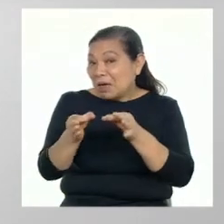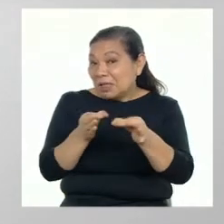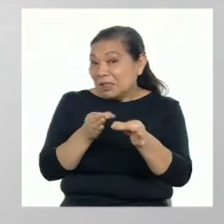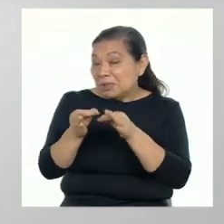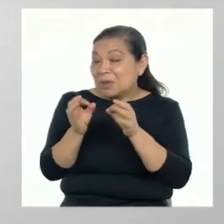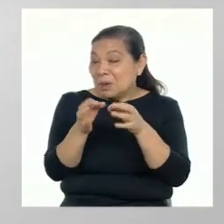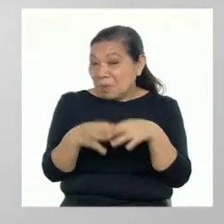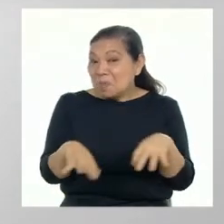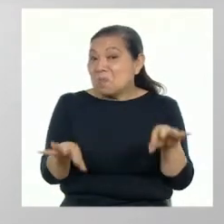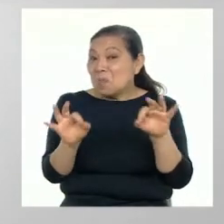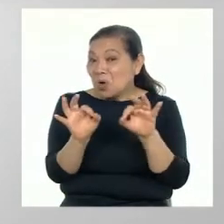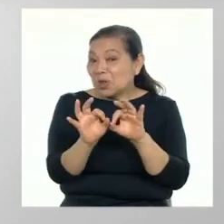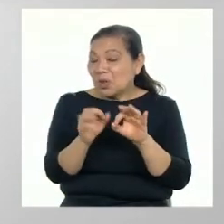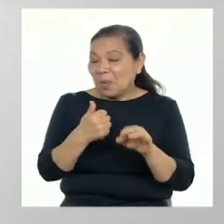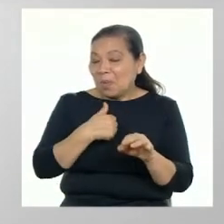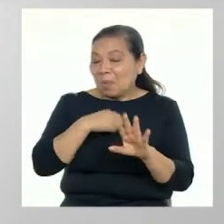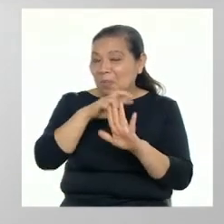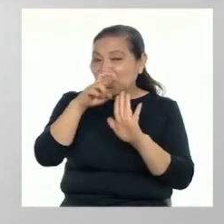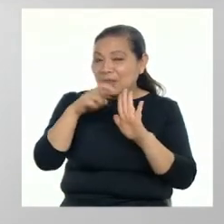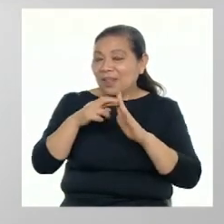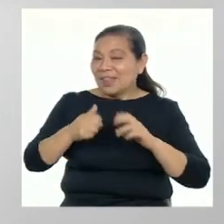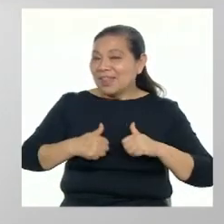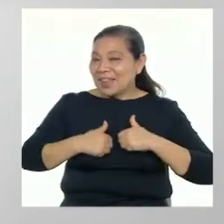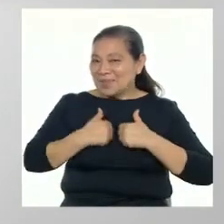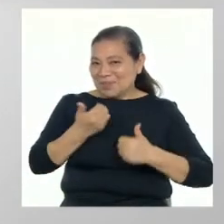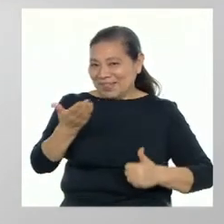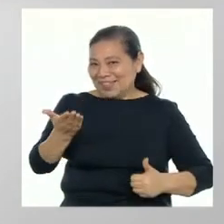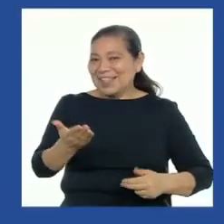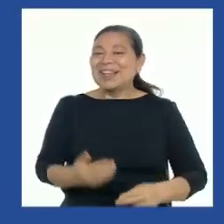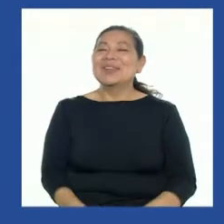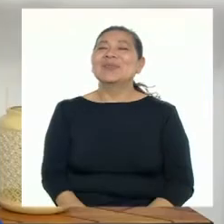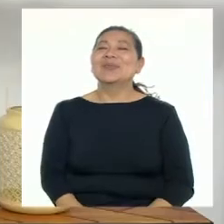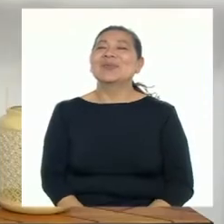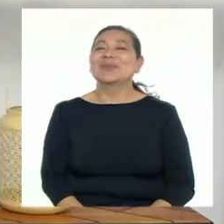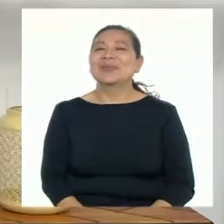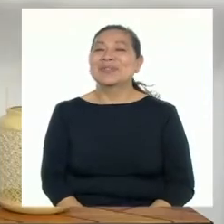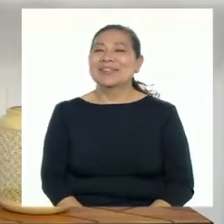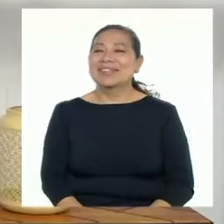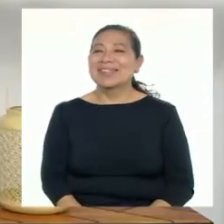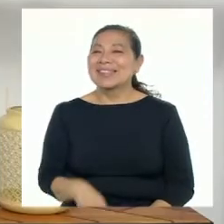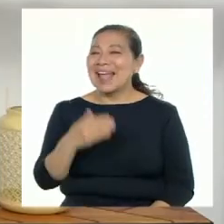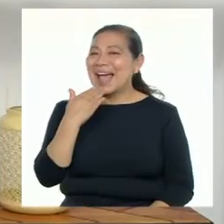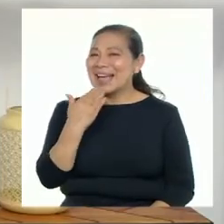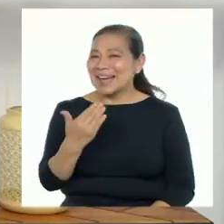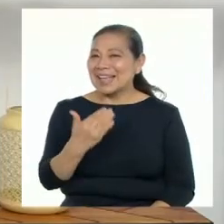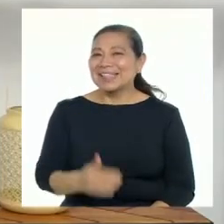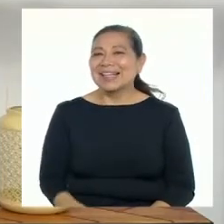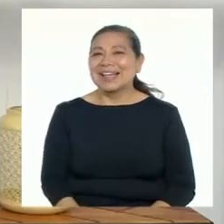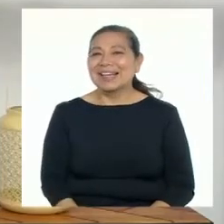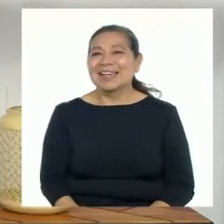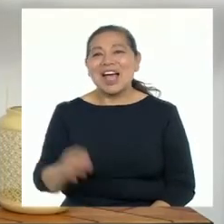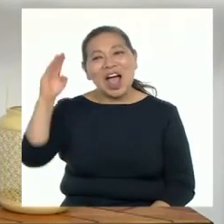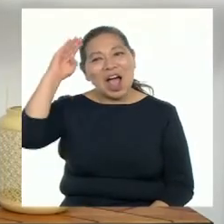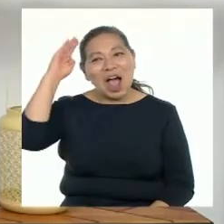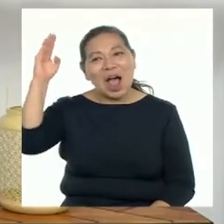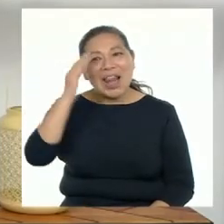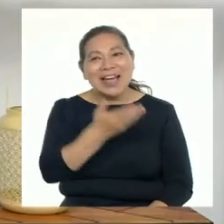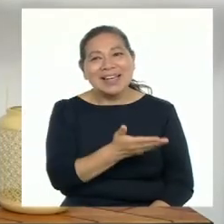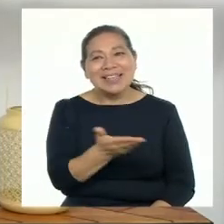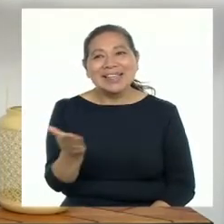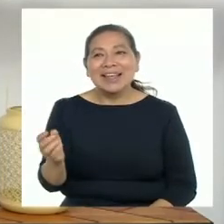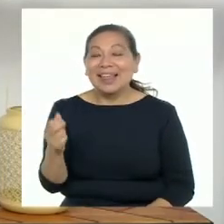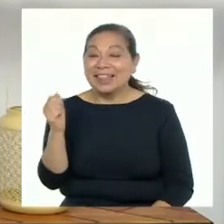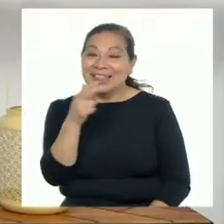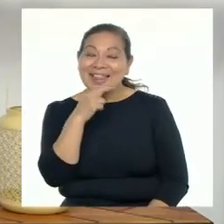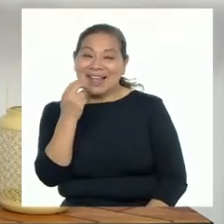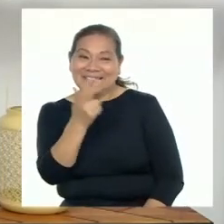la importancia de construir nuestro proyecto de vida. Adelante, Cristina. Gracias, profesora Karina. Hola, chicos y chicas del